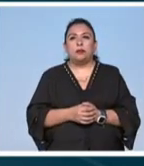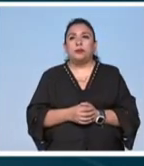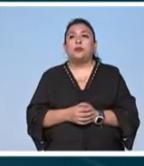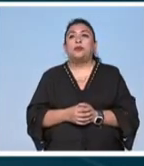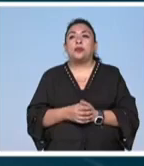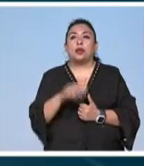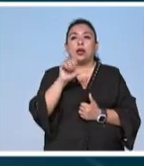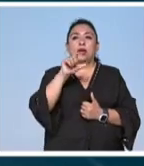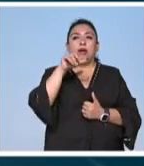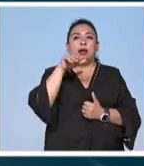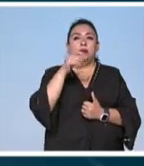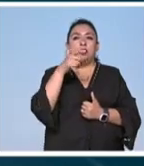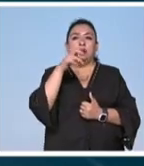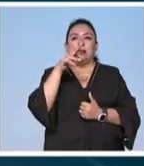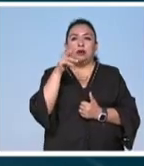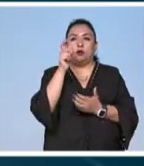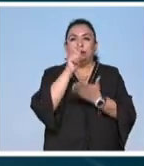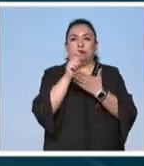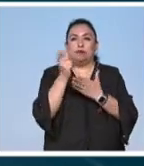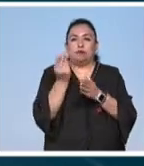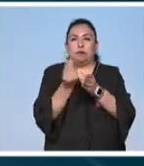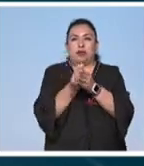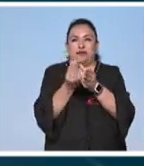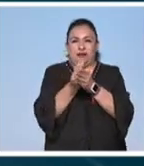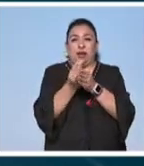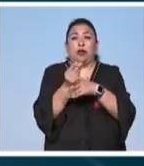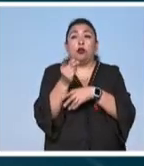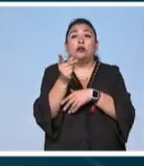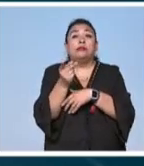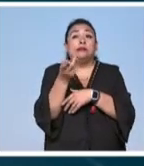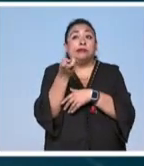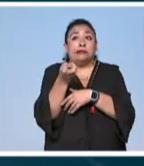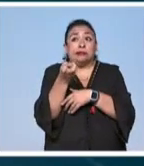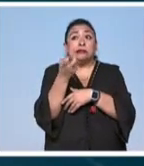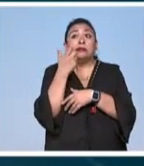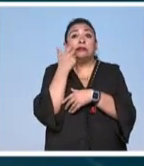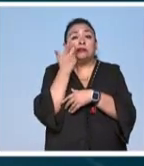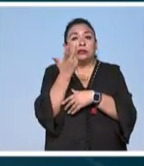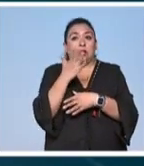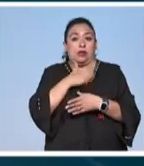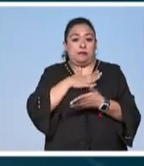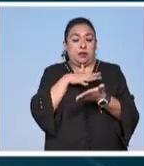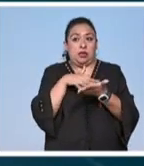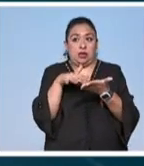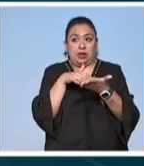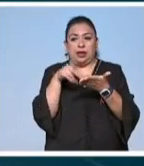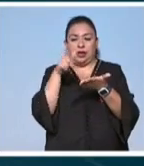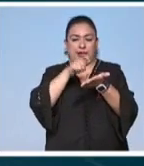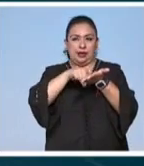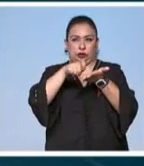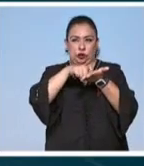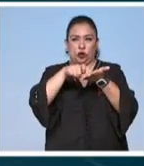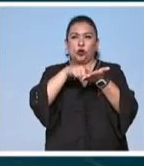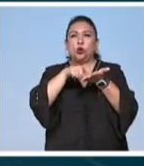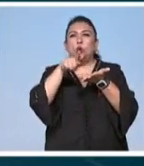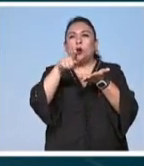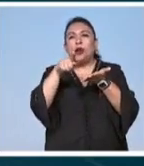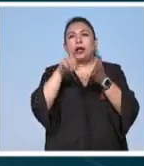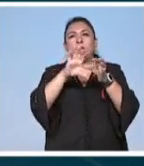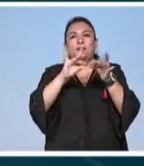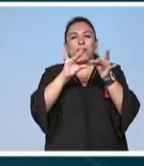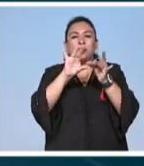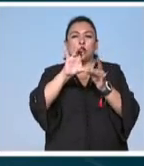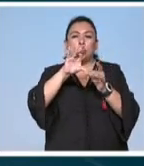alma guillermo prieto escribe desde la intimidad porque este es este espacio que quiere ser leída su escritura particularmente sus